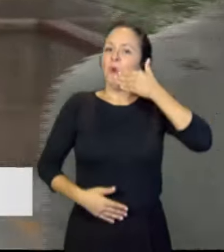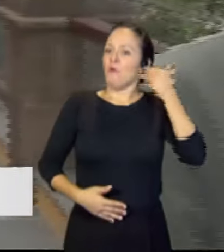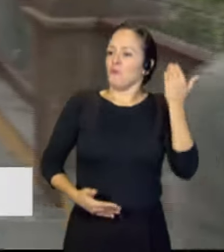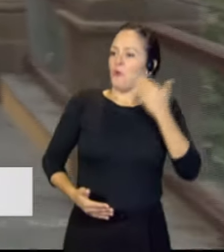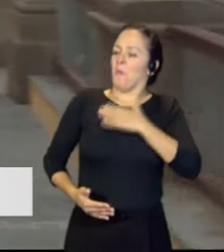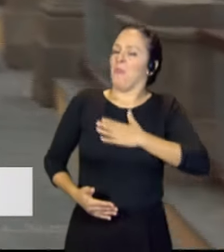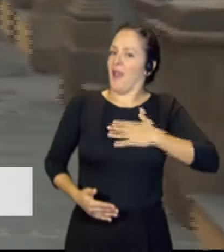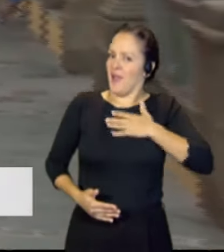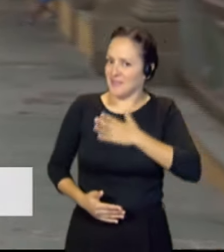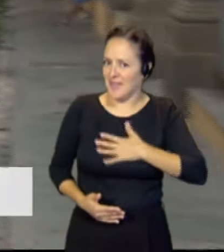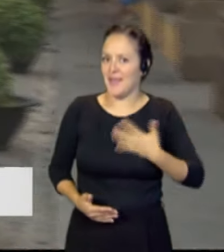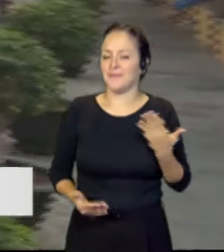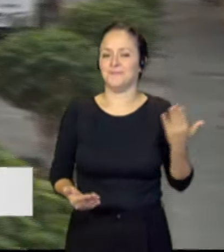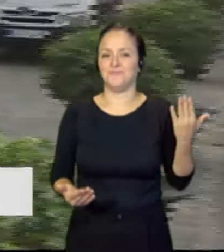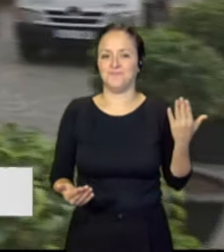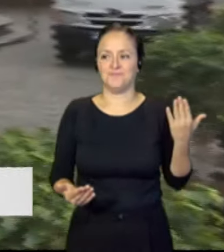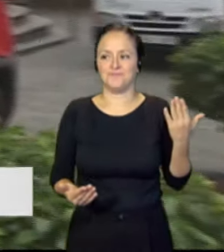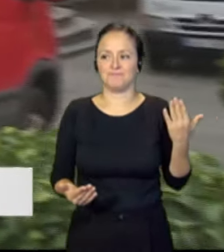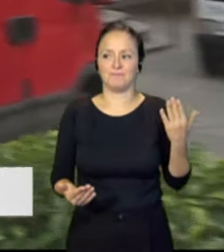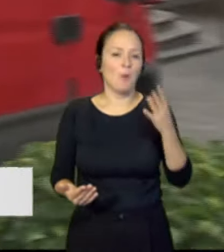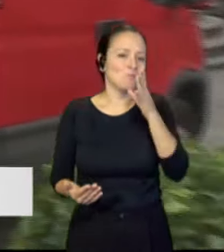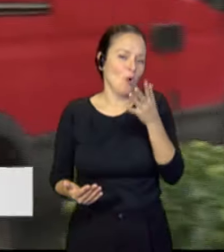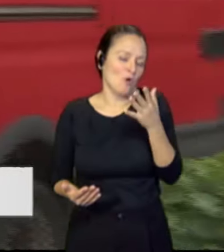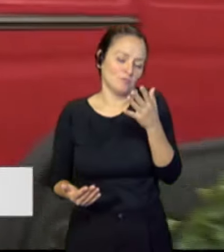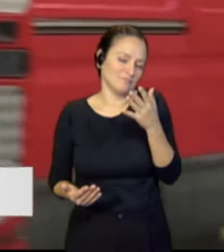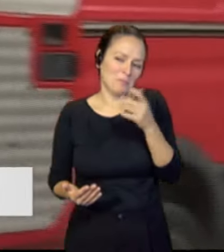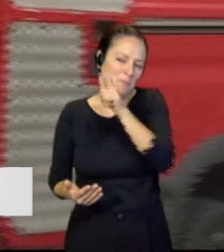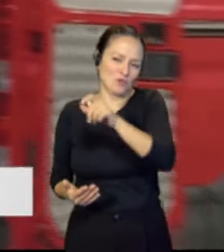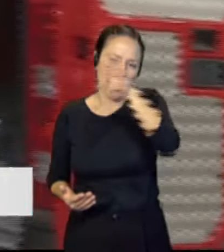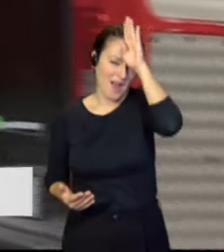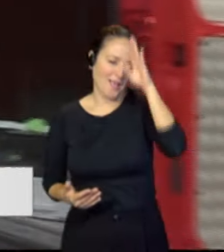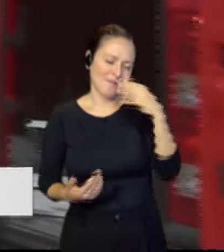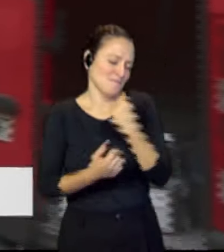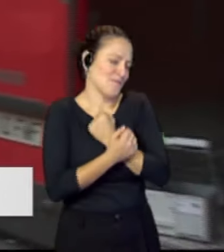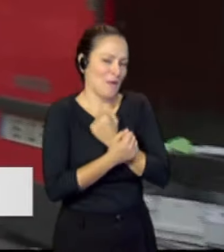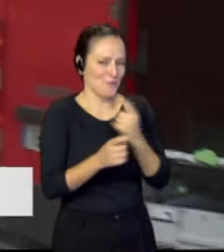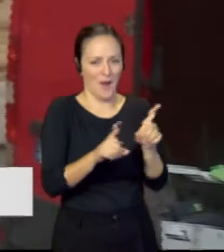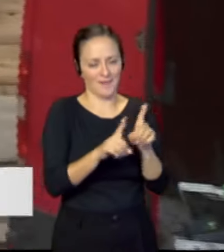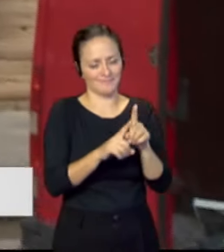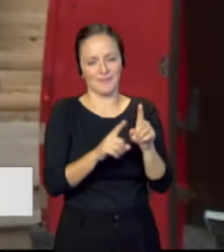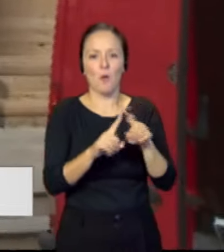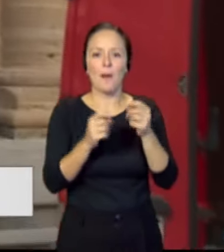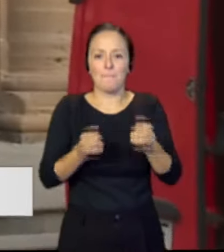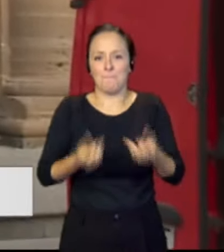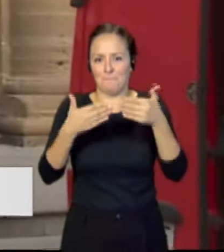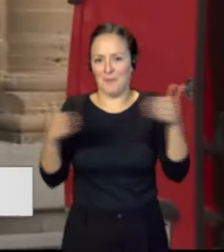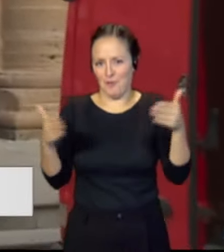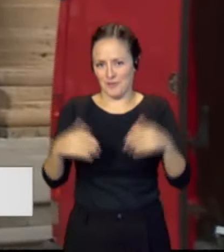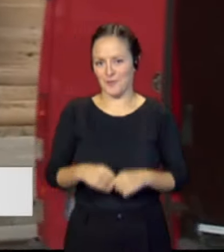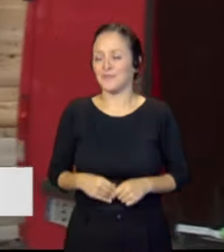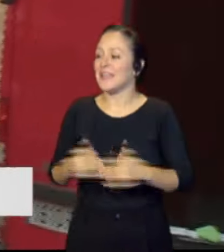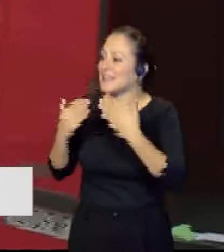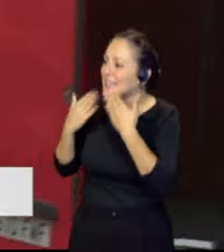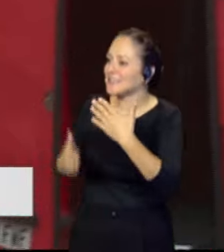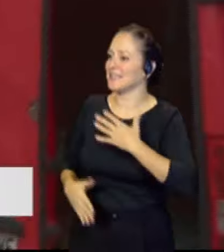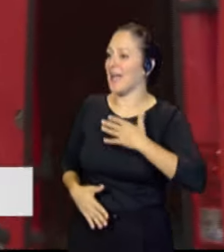de tenerlo pues con el cariño de todos los galdenses como nuestro pregonero. Muchísimas gracias, alcalde de Galdar,